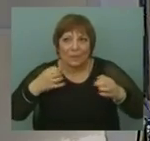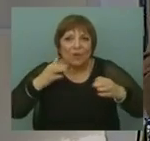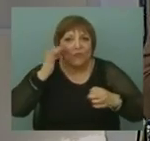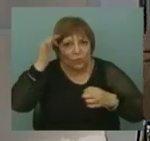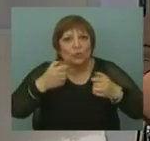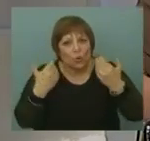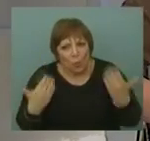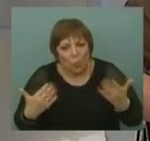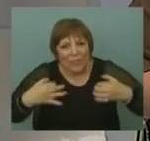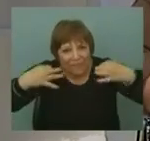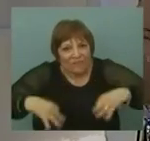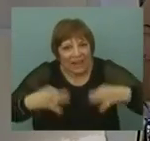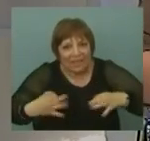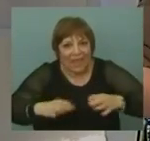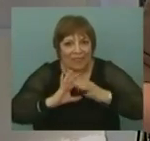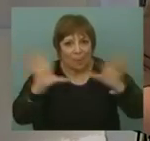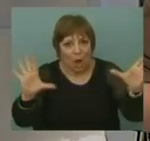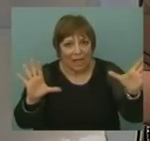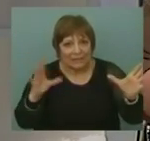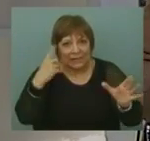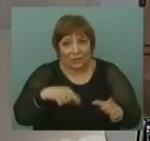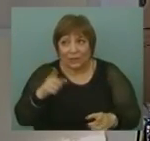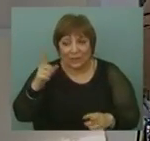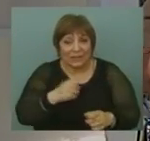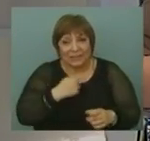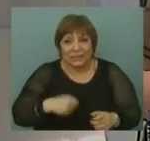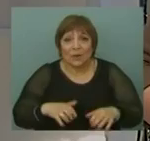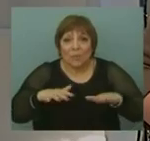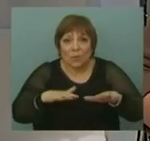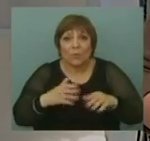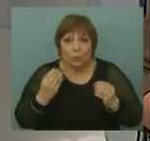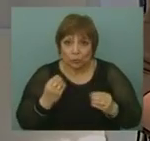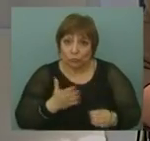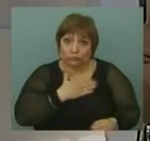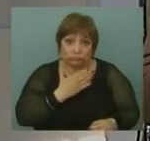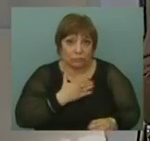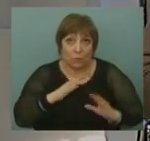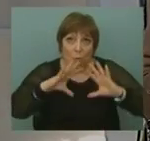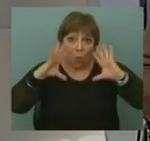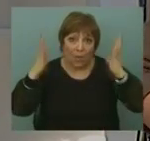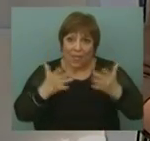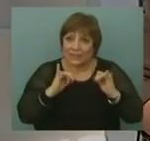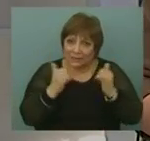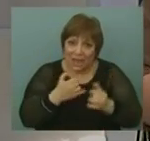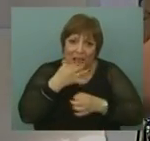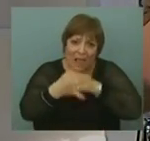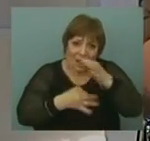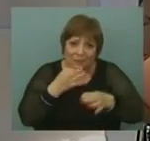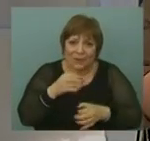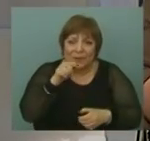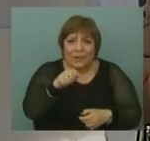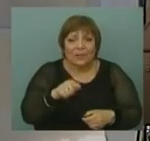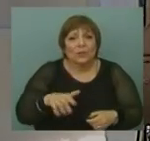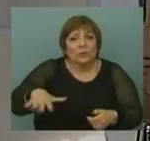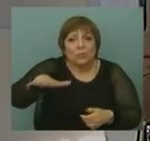y esto tiene que ver también con un movimiento que supera a la propia China, que es el movimiento de los indignados a nivel mundial, que ya lo hemos comentado en otras ocasiones. Entonces,